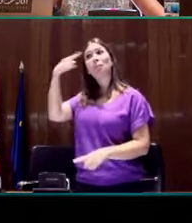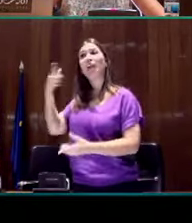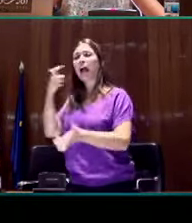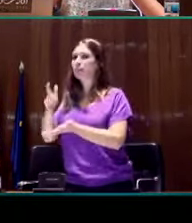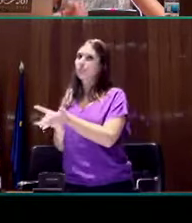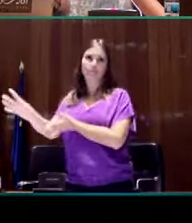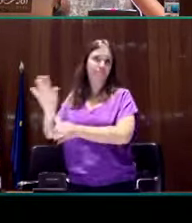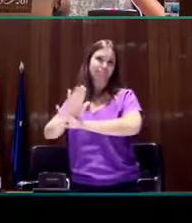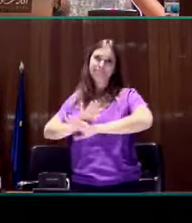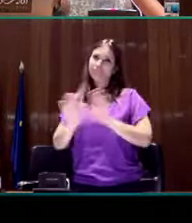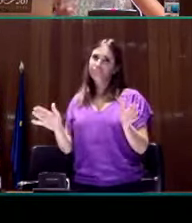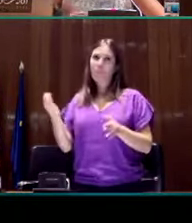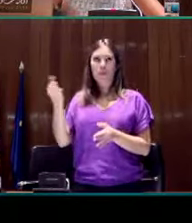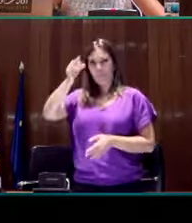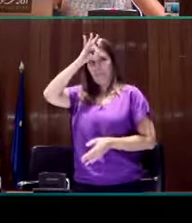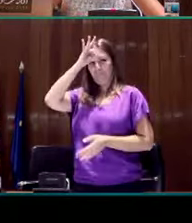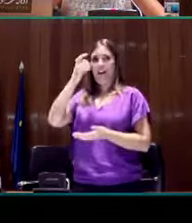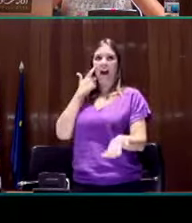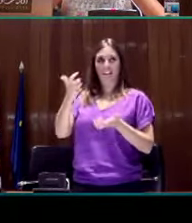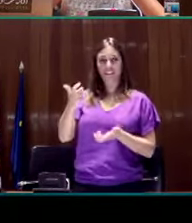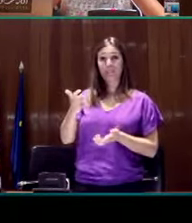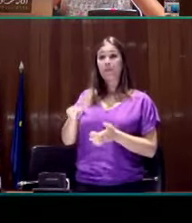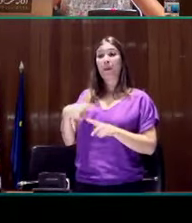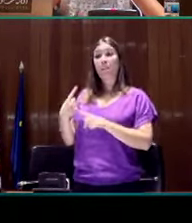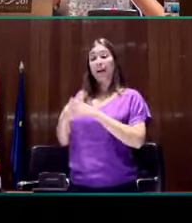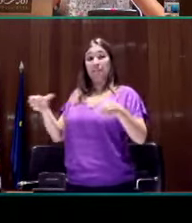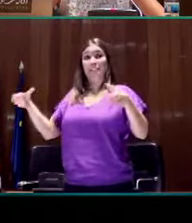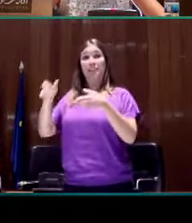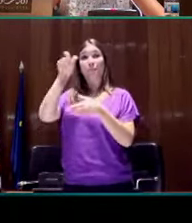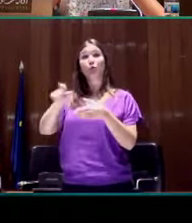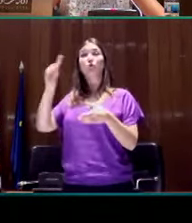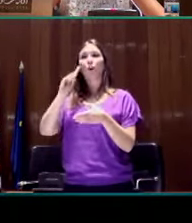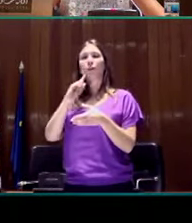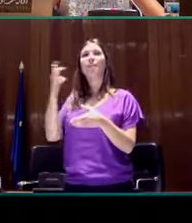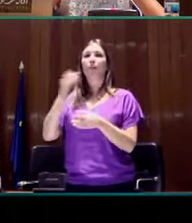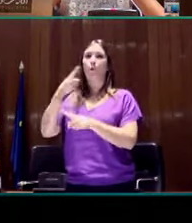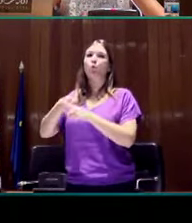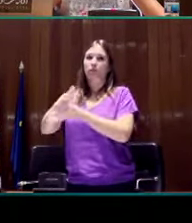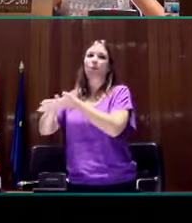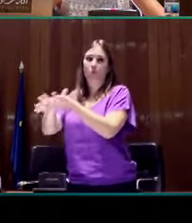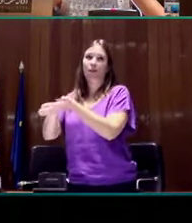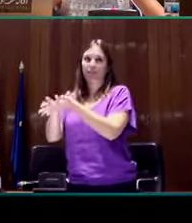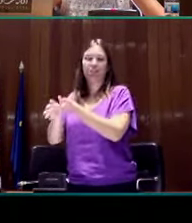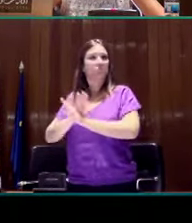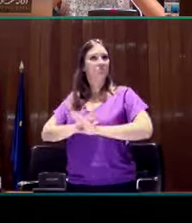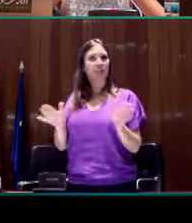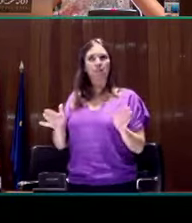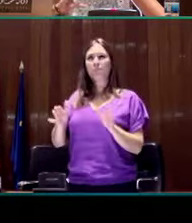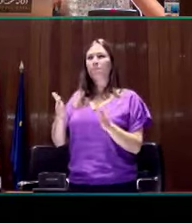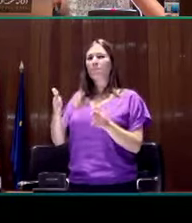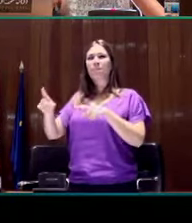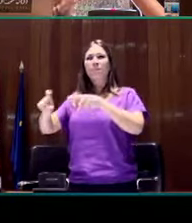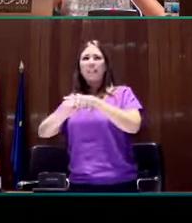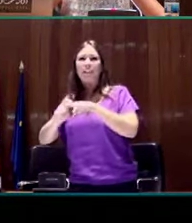artísticos, y los sordos que sí que fueran usuarios de lengua de signos. No nos importaba el